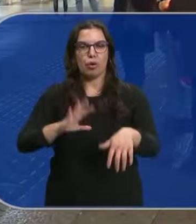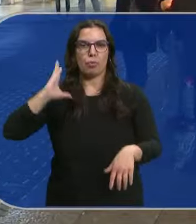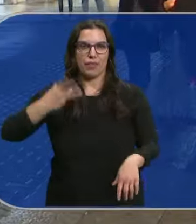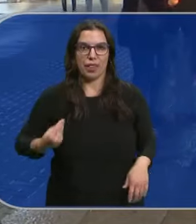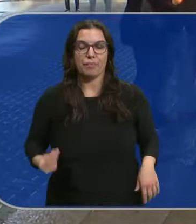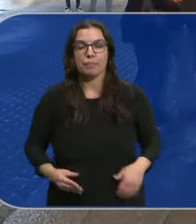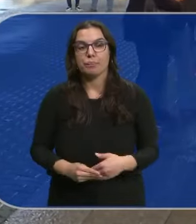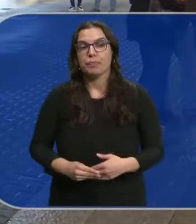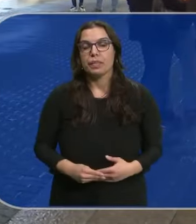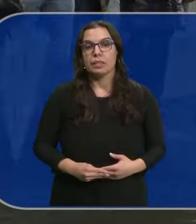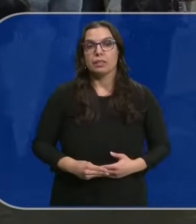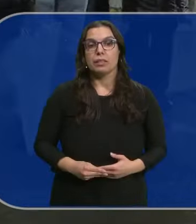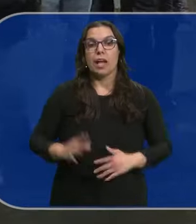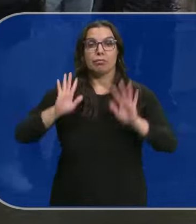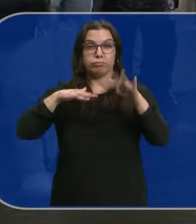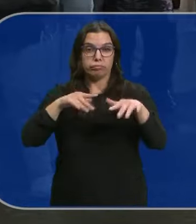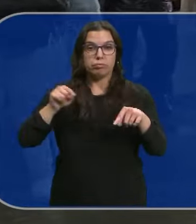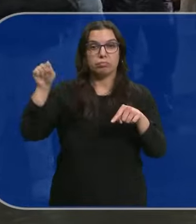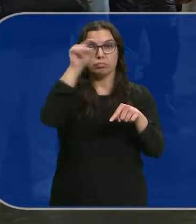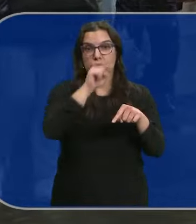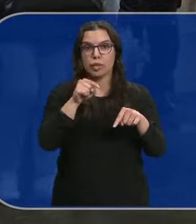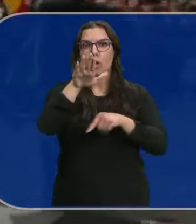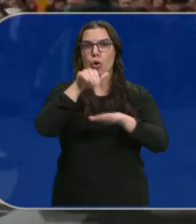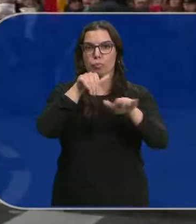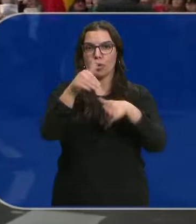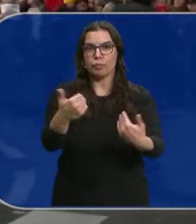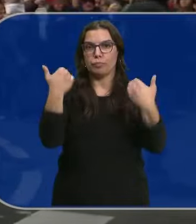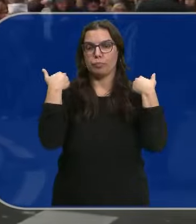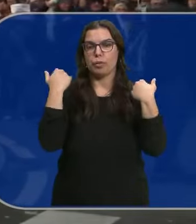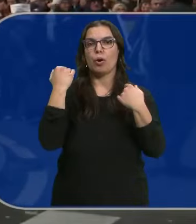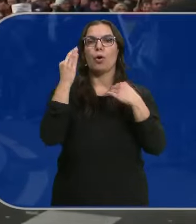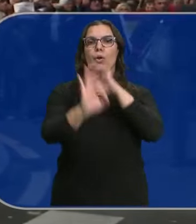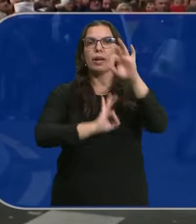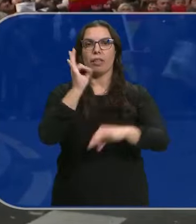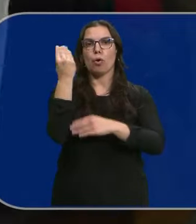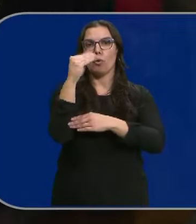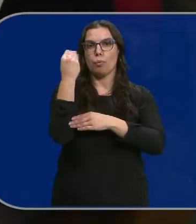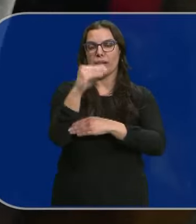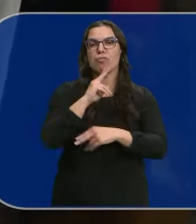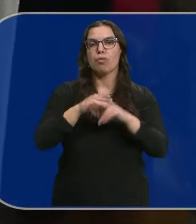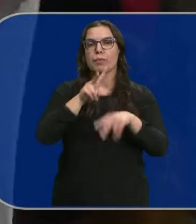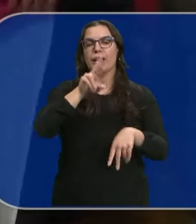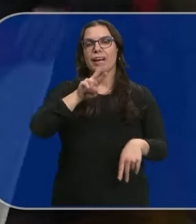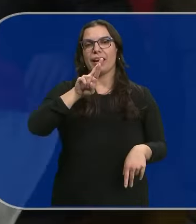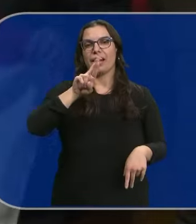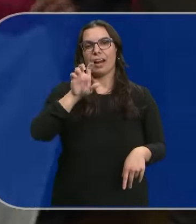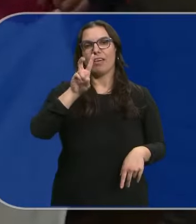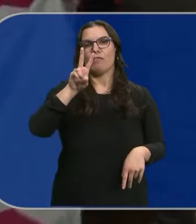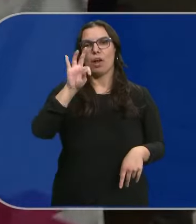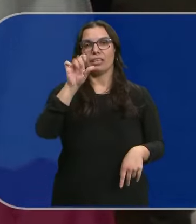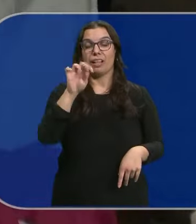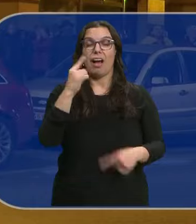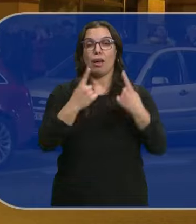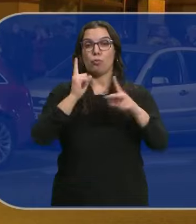o Ponferrada Varias de estas movilizaciones fueron convocadas por la Organización Juvenil Revuelta Y secundadas, en algunos casos por